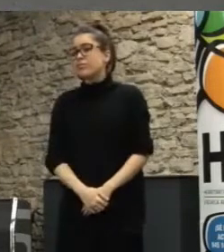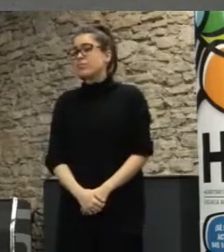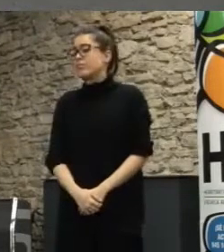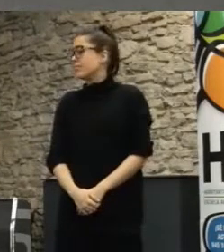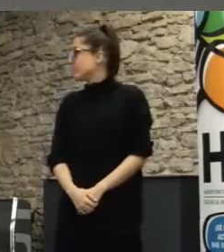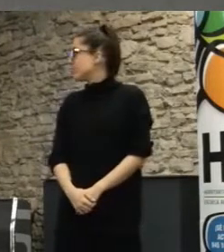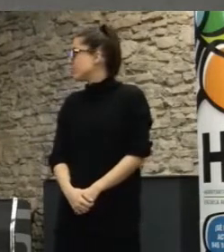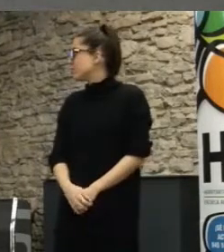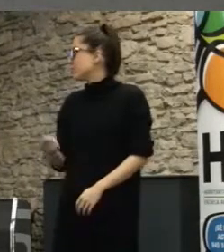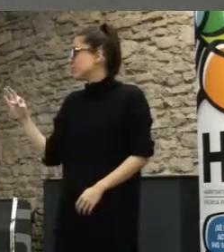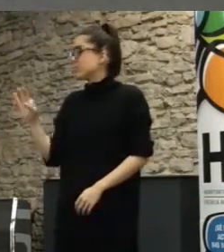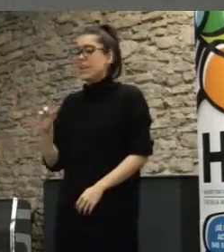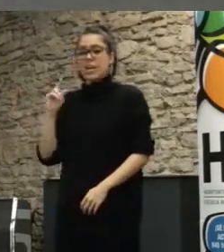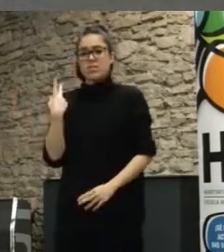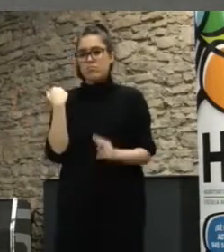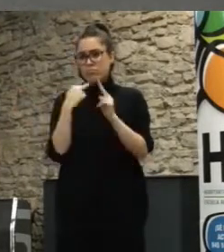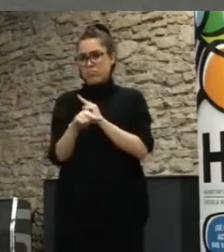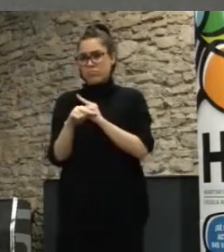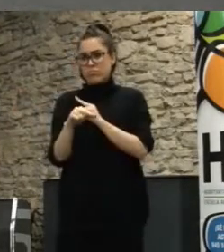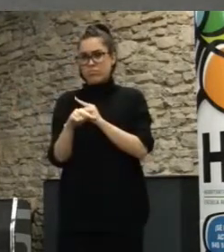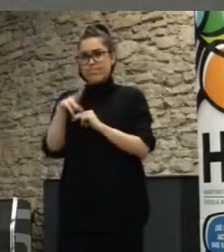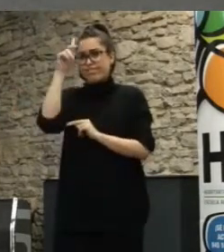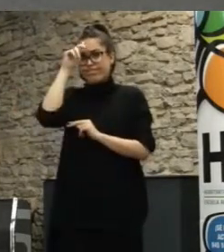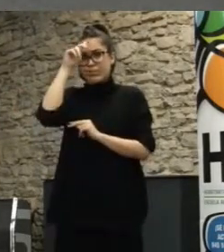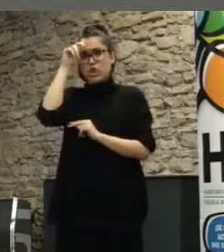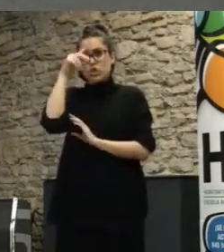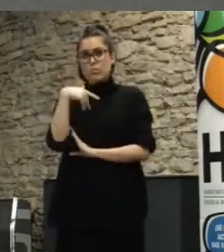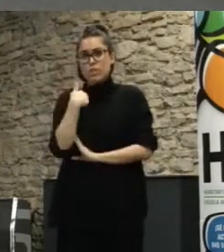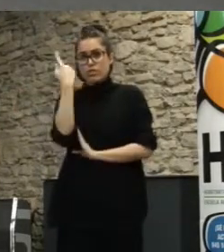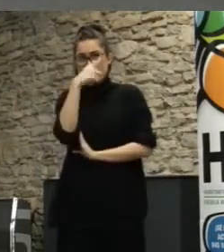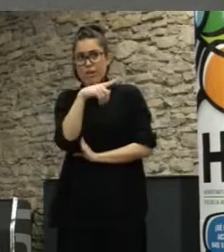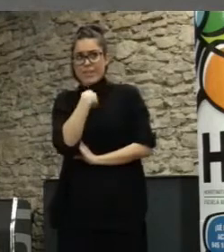la segunda te la respondo muy rápido no lo sé pero me encantaría conocerlo